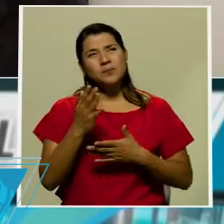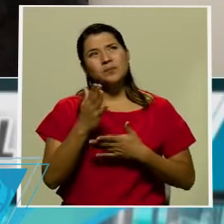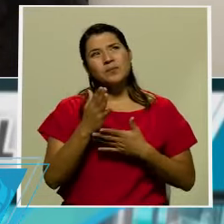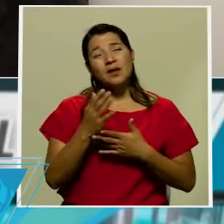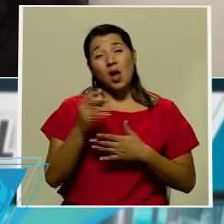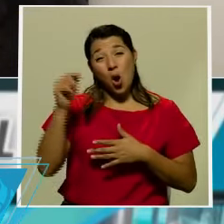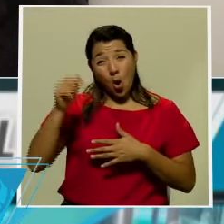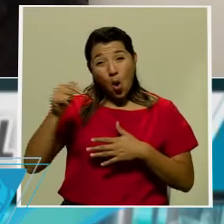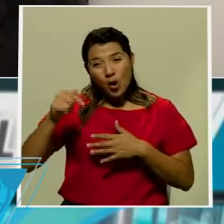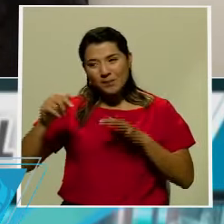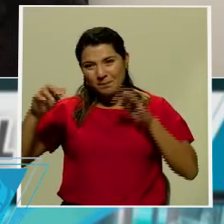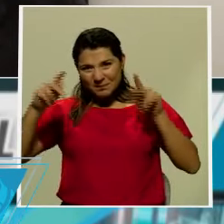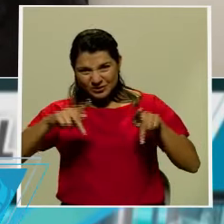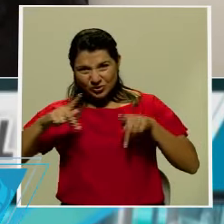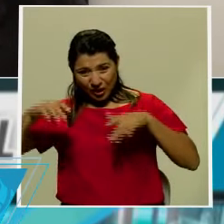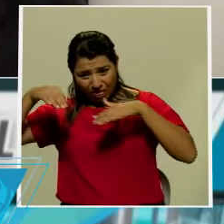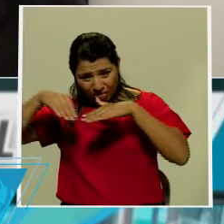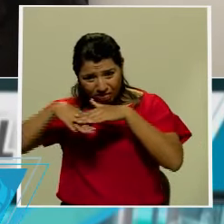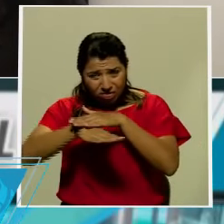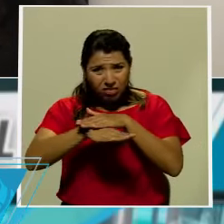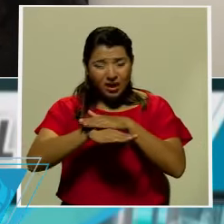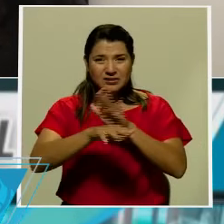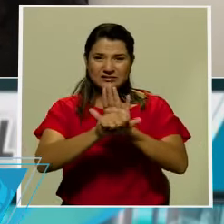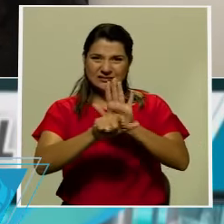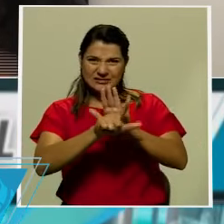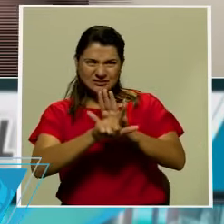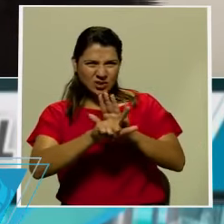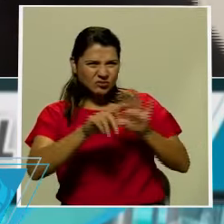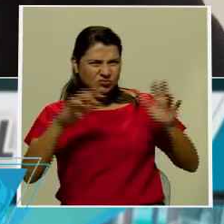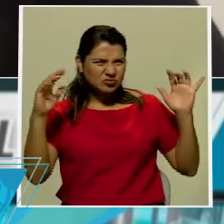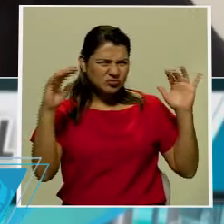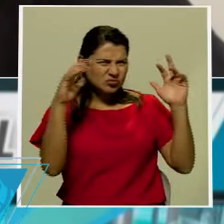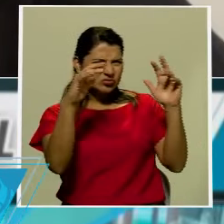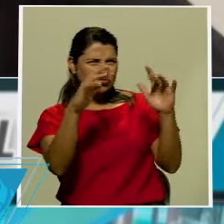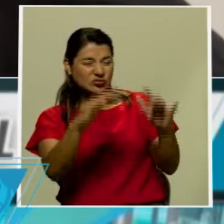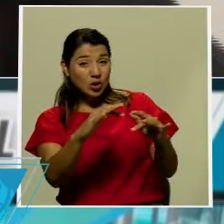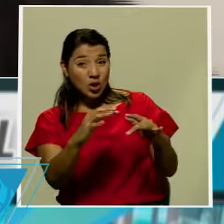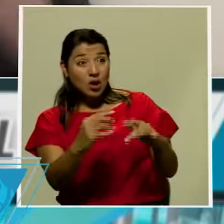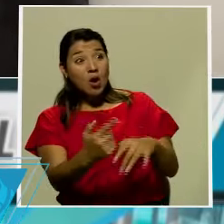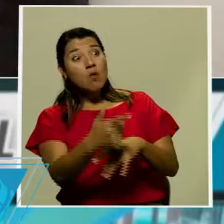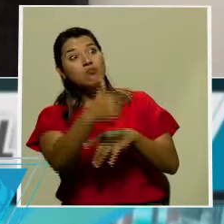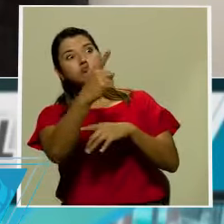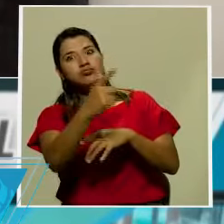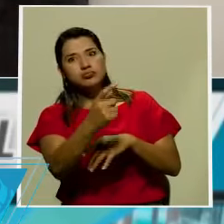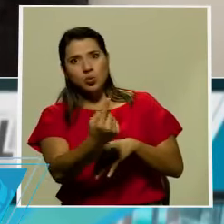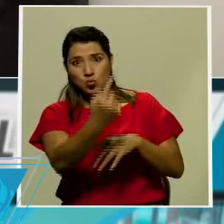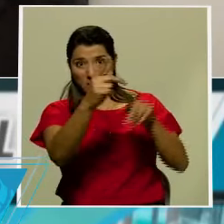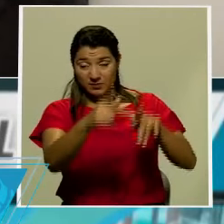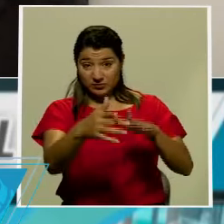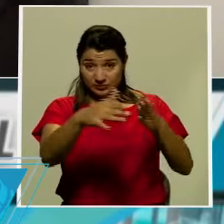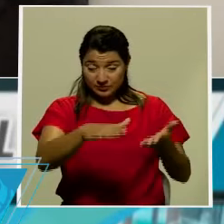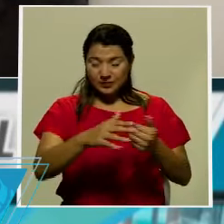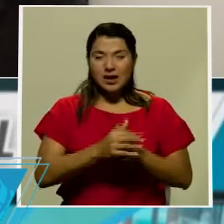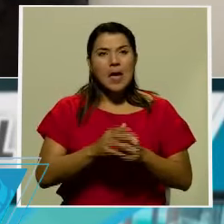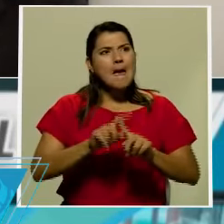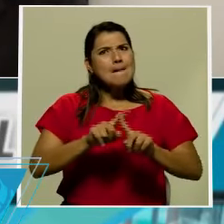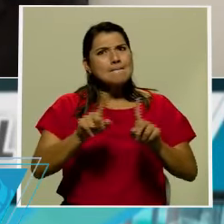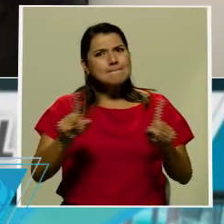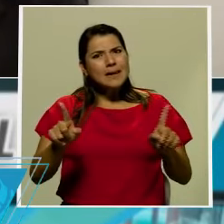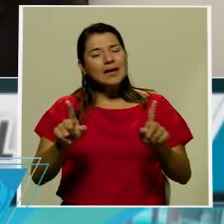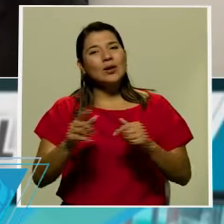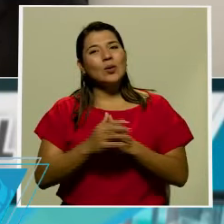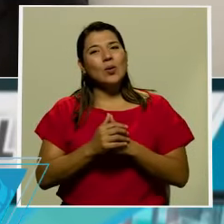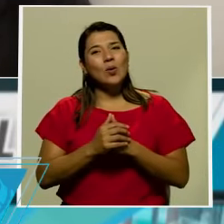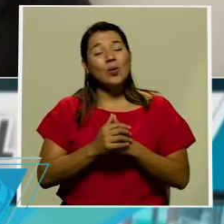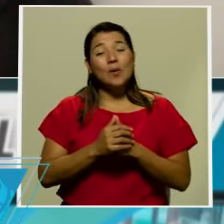Congreso estadounidense es que los demócratas casi logran la mayoría en el Senado y de esta